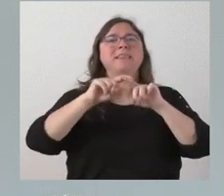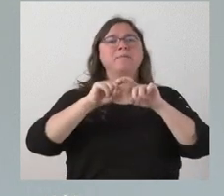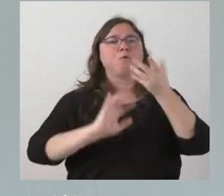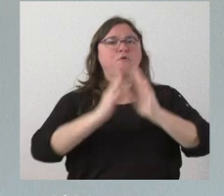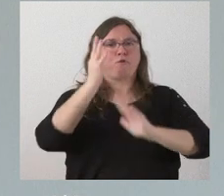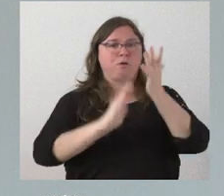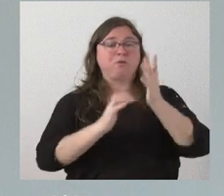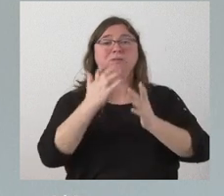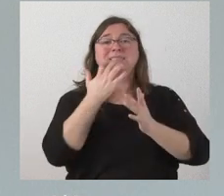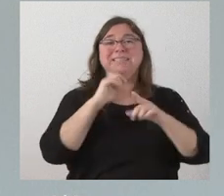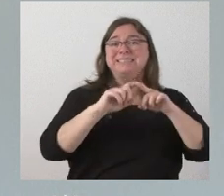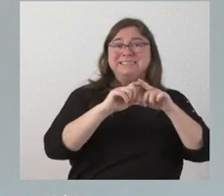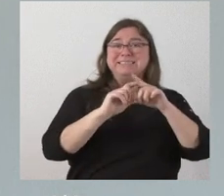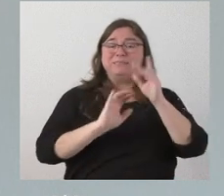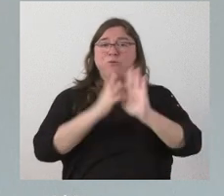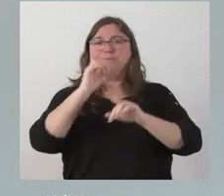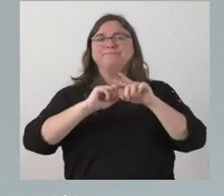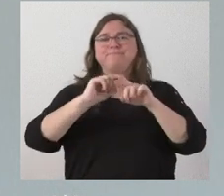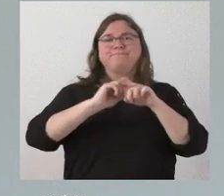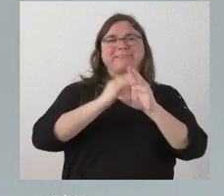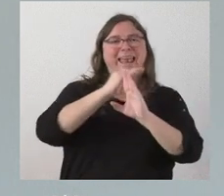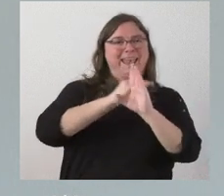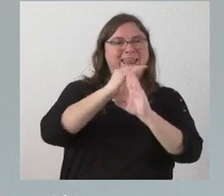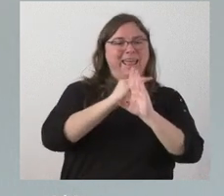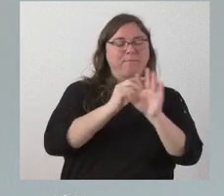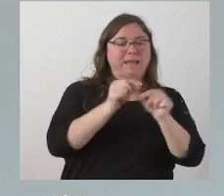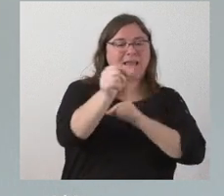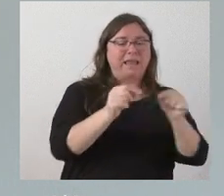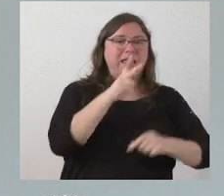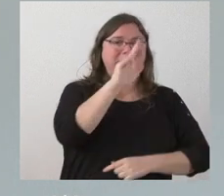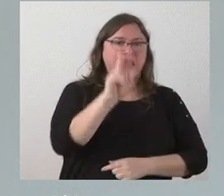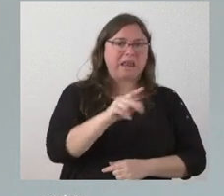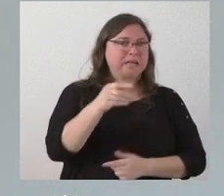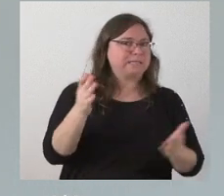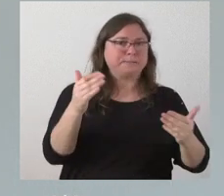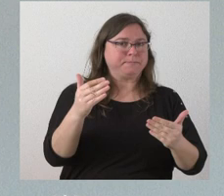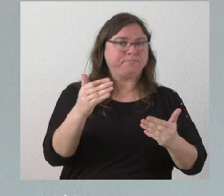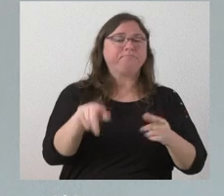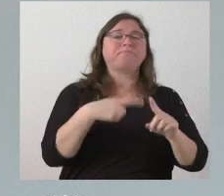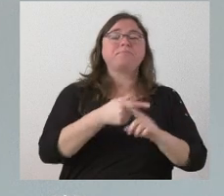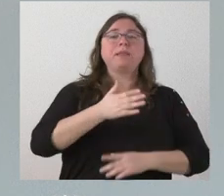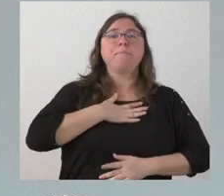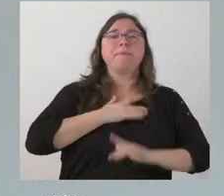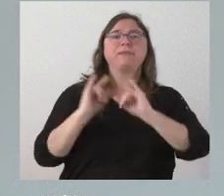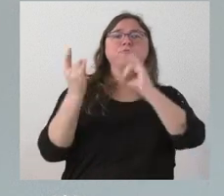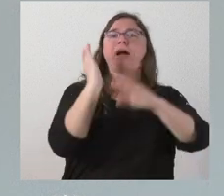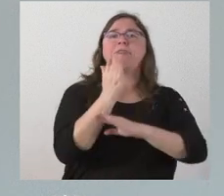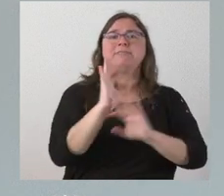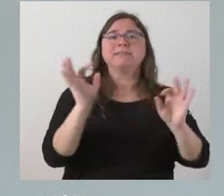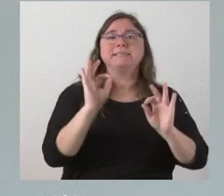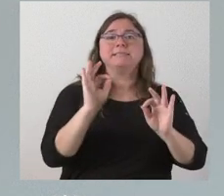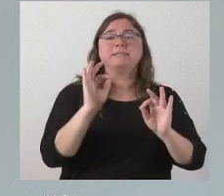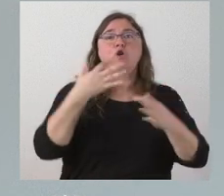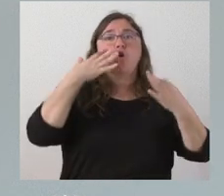tipo de incendio no llega a un nivel determinado de hectáreas afectadas o de patrimonio arbolado afectado pues